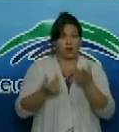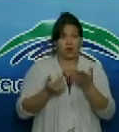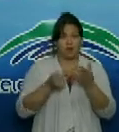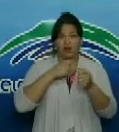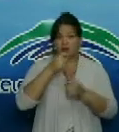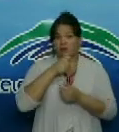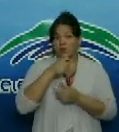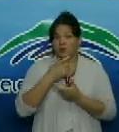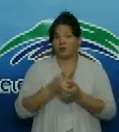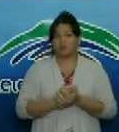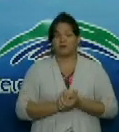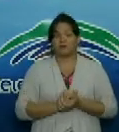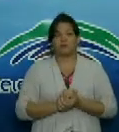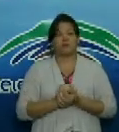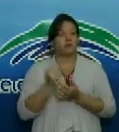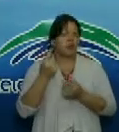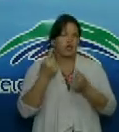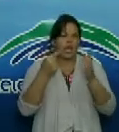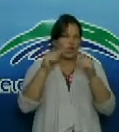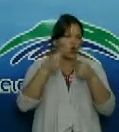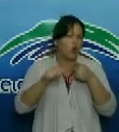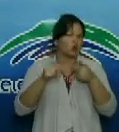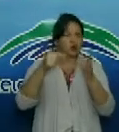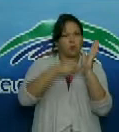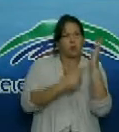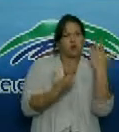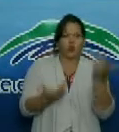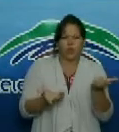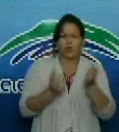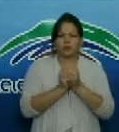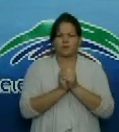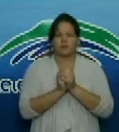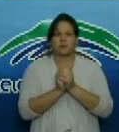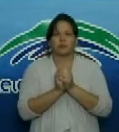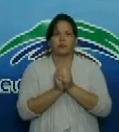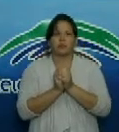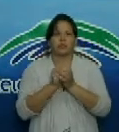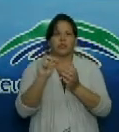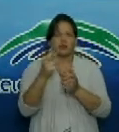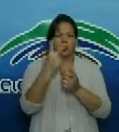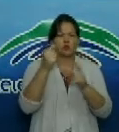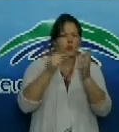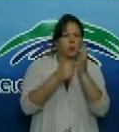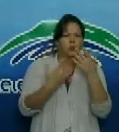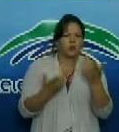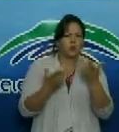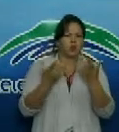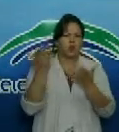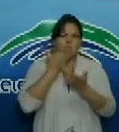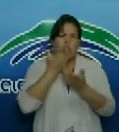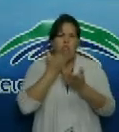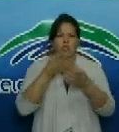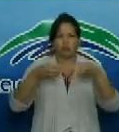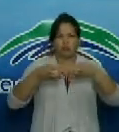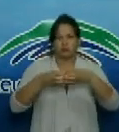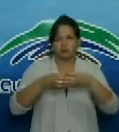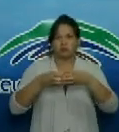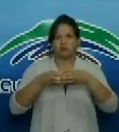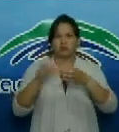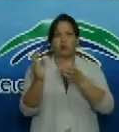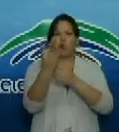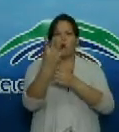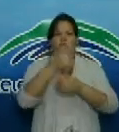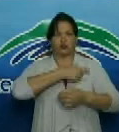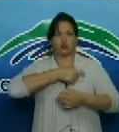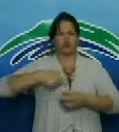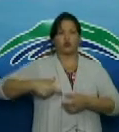otro de los aspectos que creo que nunca se había hecho en nuestro país y es que el que va a llevar las riendas del equipo de béisbol de las cuatro